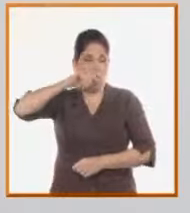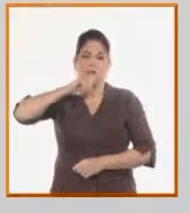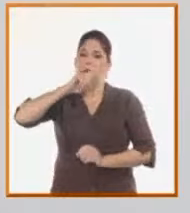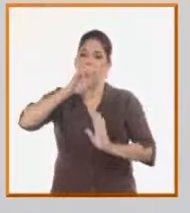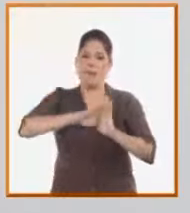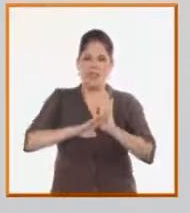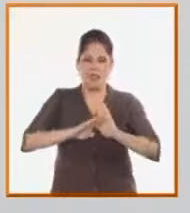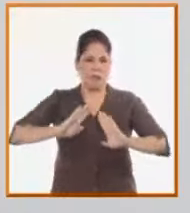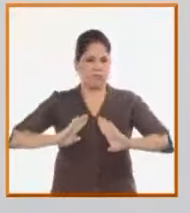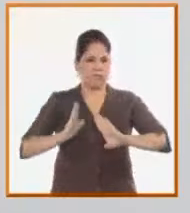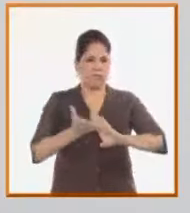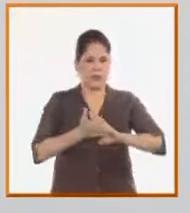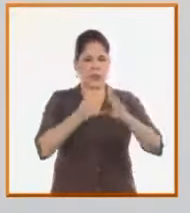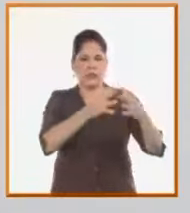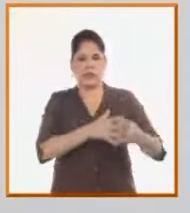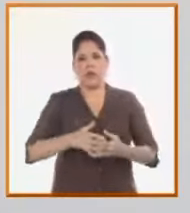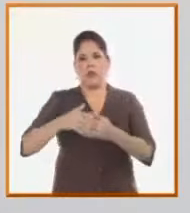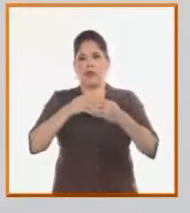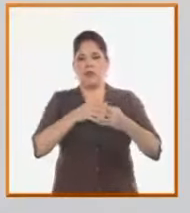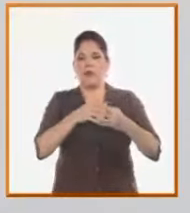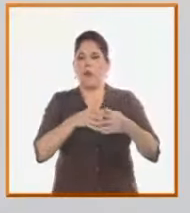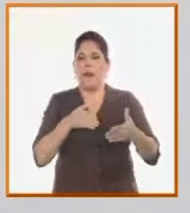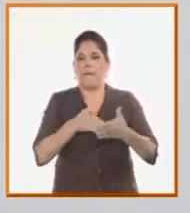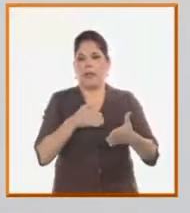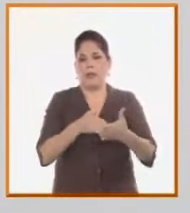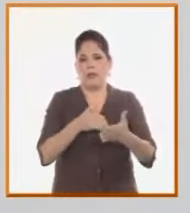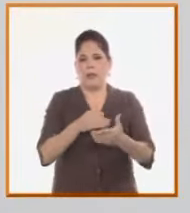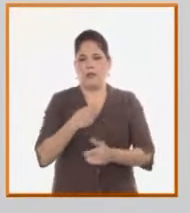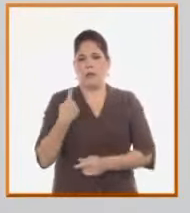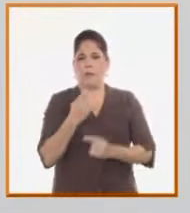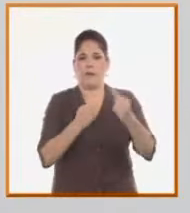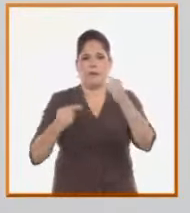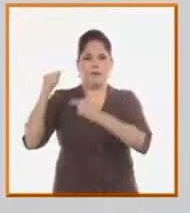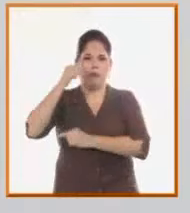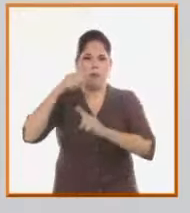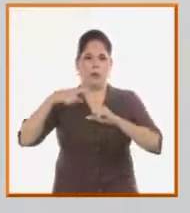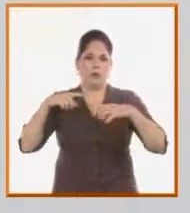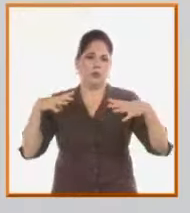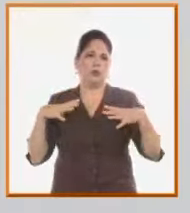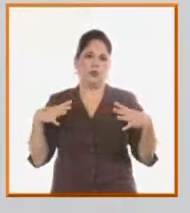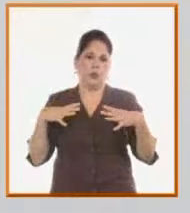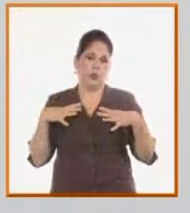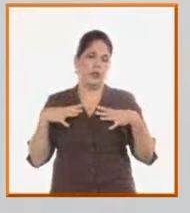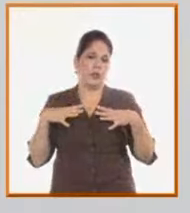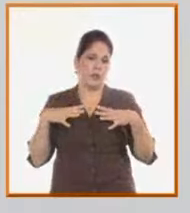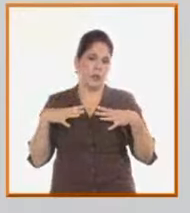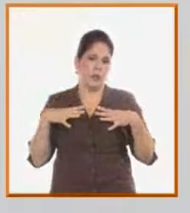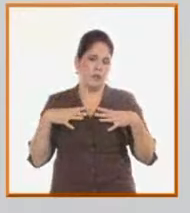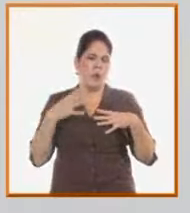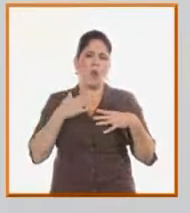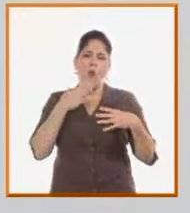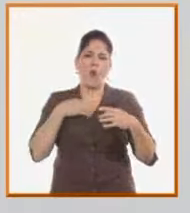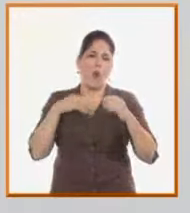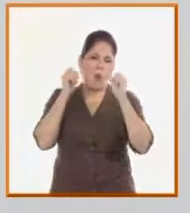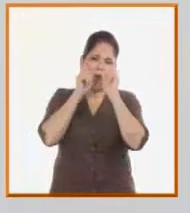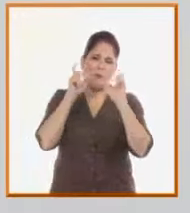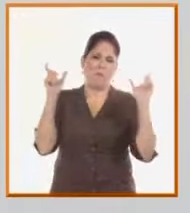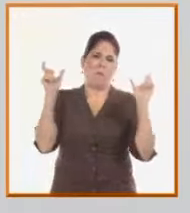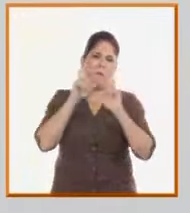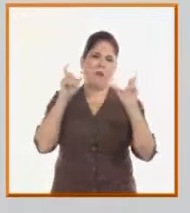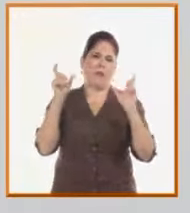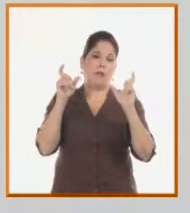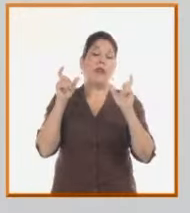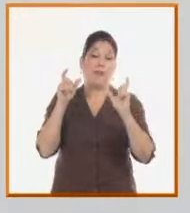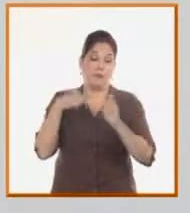medidas del gobierno de Estados Unidos para entorpecer nuestra principal actividad. ¿Cómo impacta eso? ¿Cómo influye? Bueno,